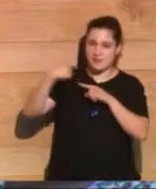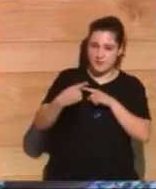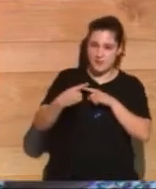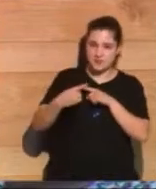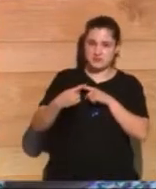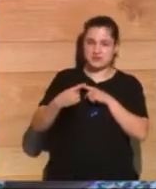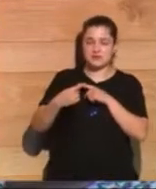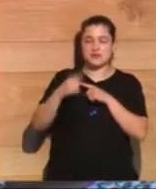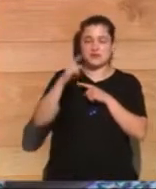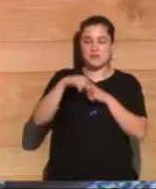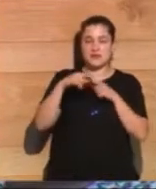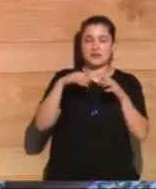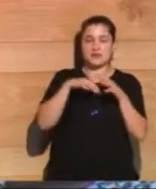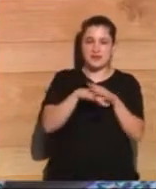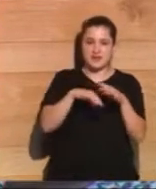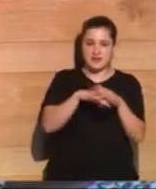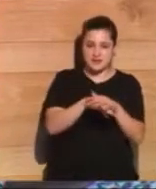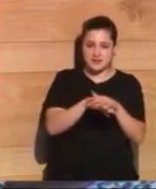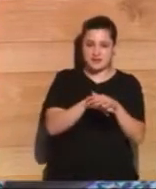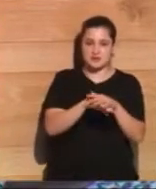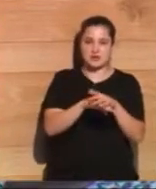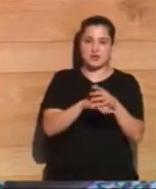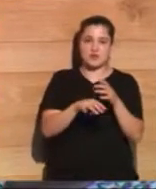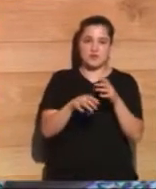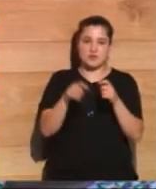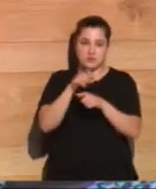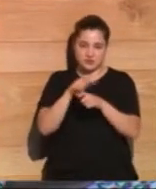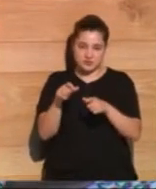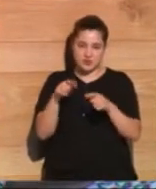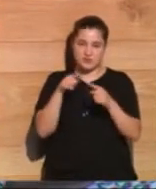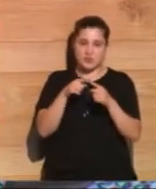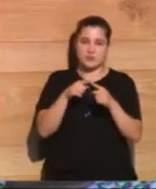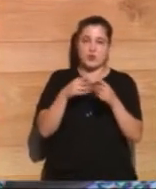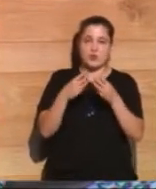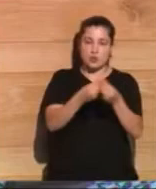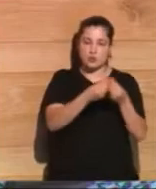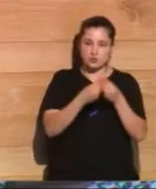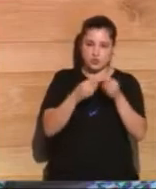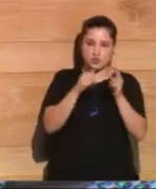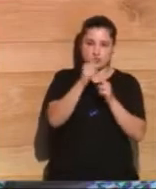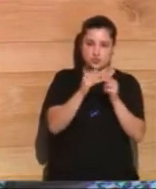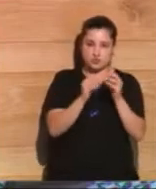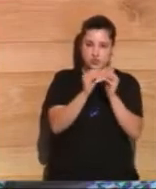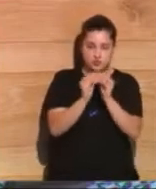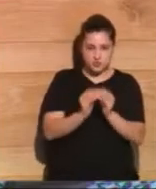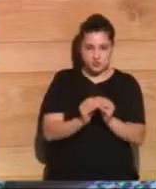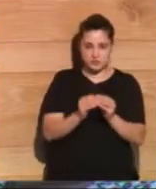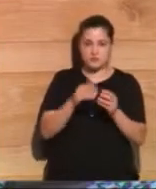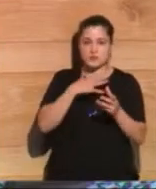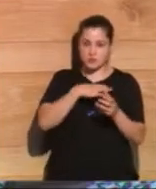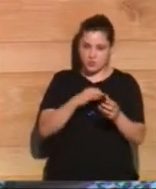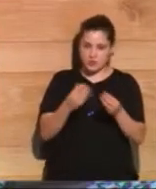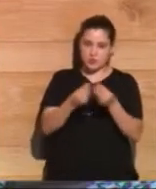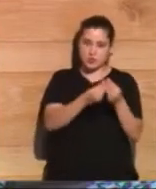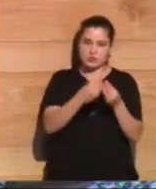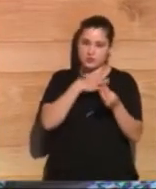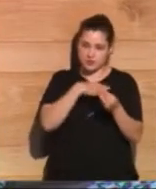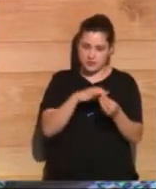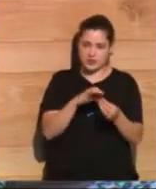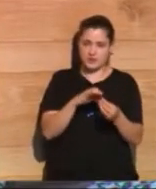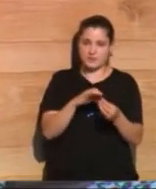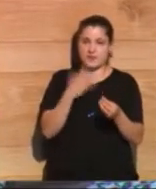y redes con actores para construir juntos cosas. Y esto es posible hacerlo y, digamos, hay